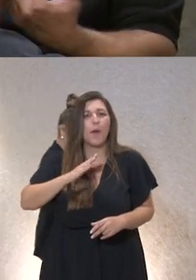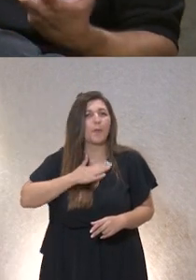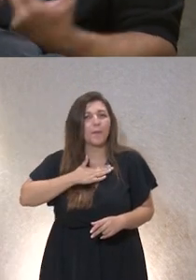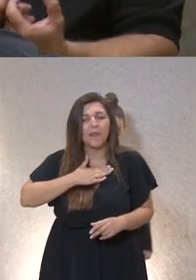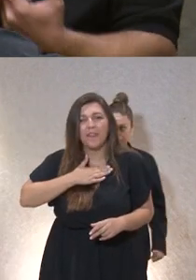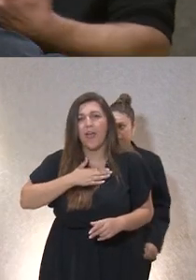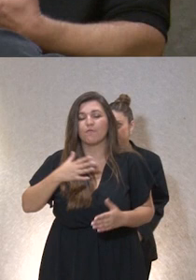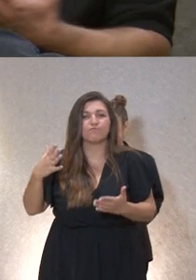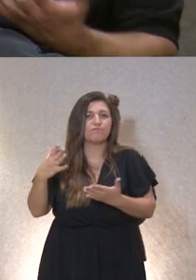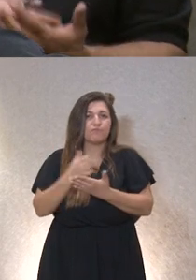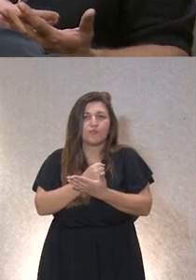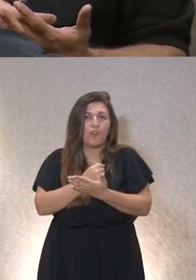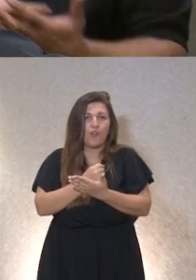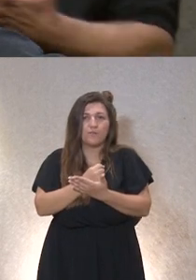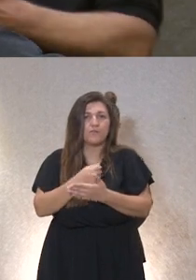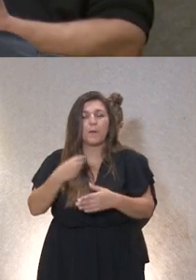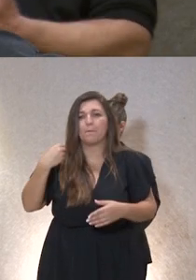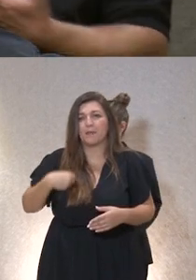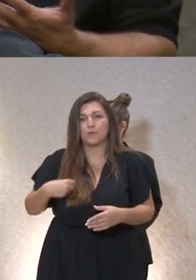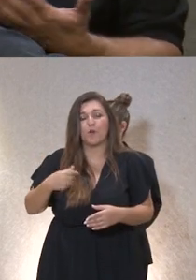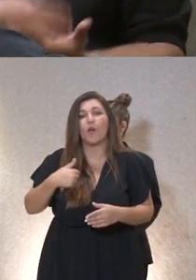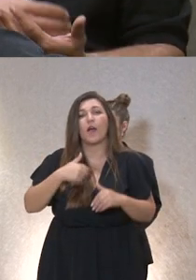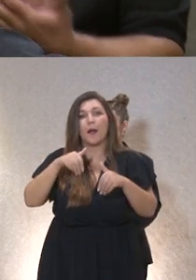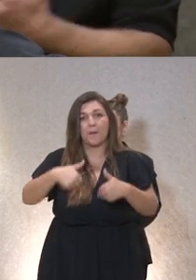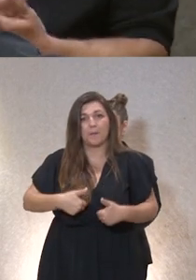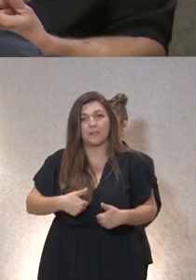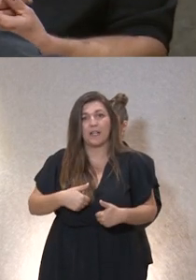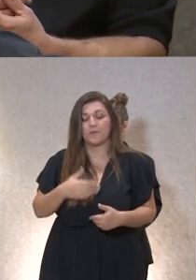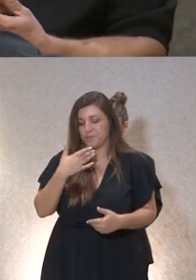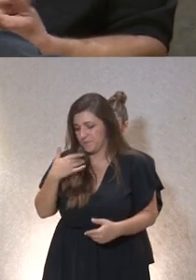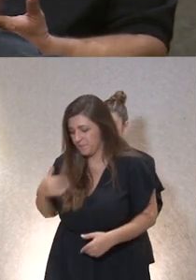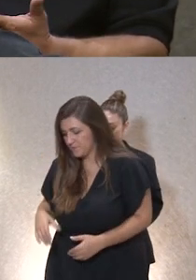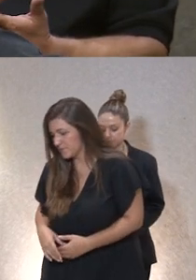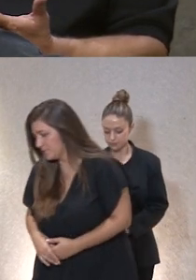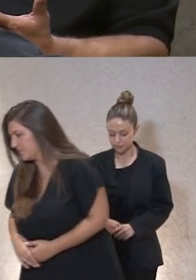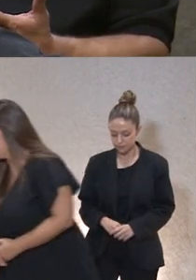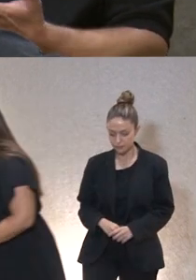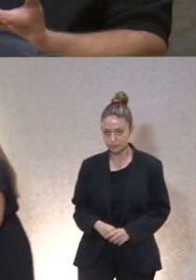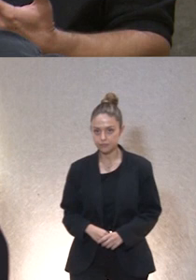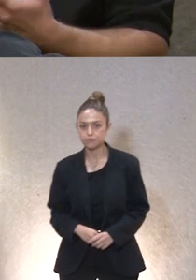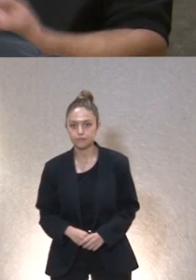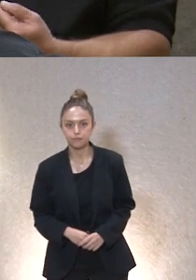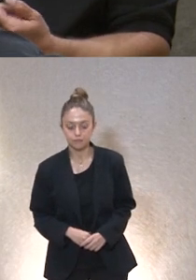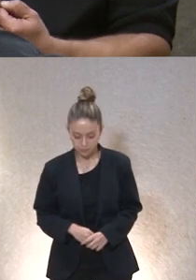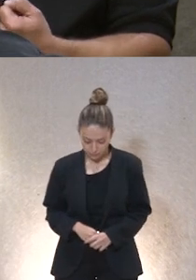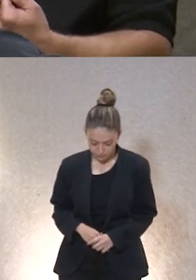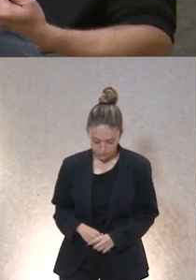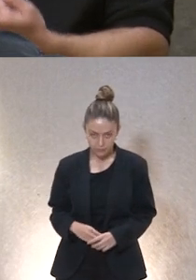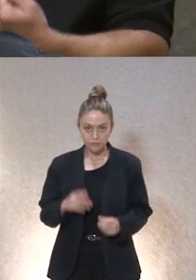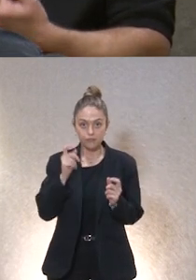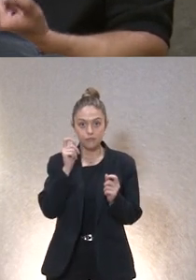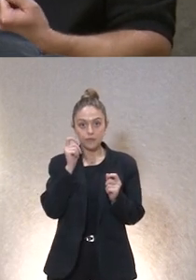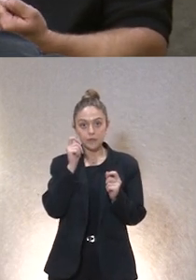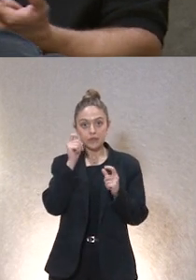y bueno vuelvo a lo mismo ¿no? conociendo eso no podíamos estarnos quietos ¿no? vimos que esas esas restricciones eran más